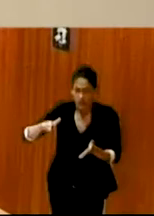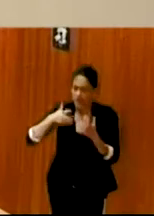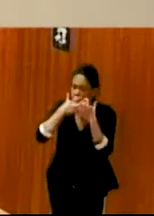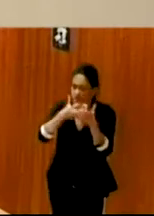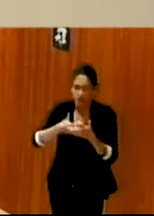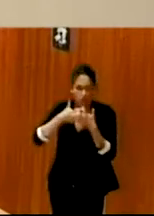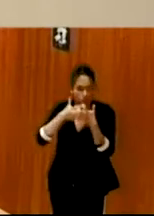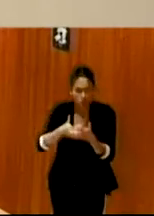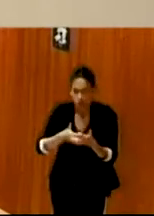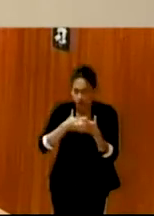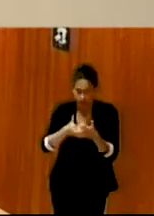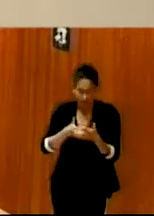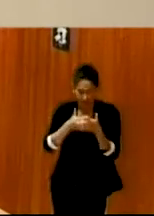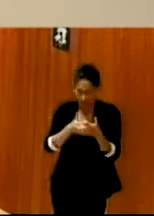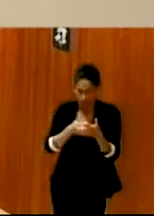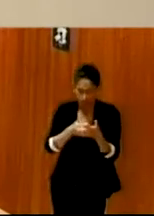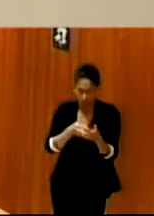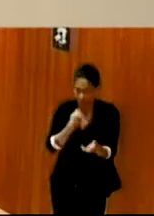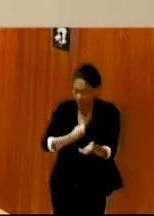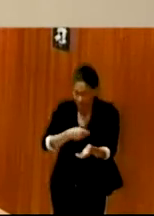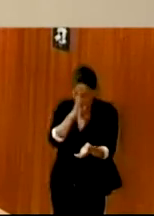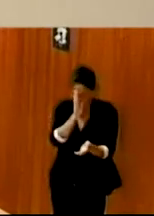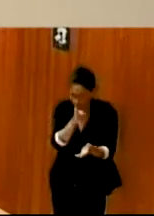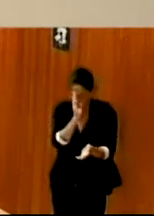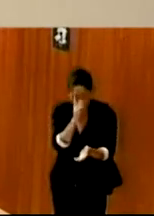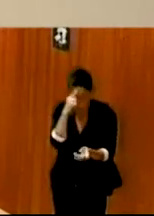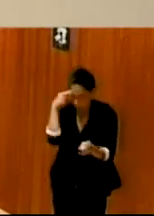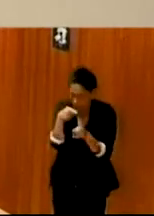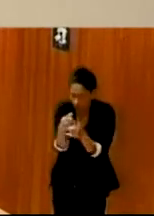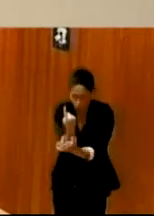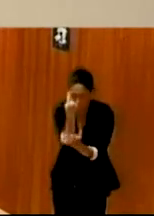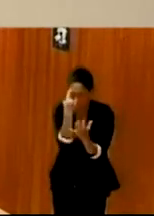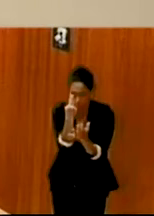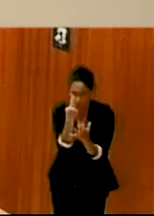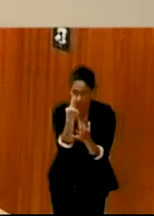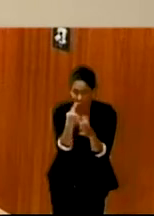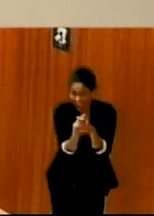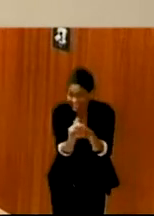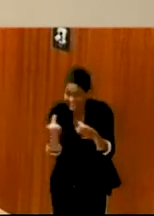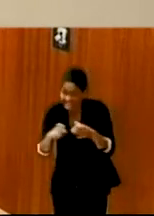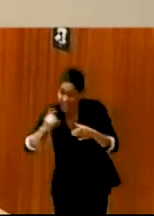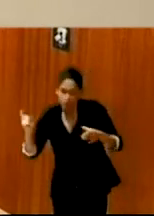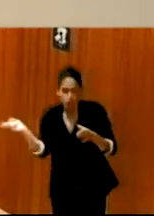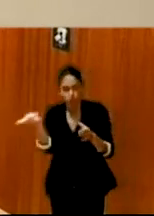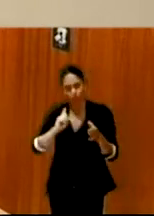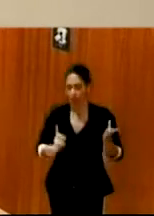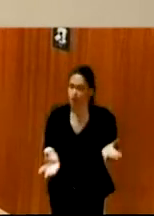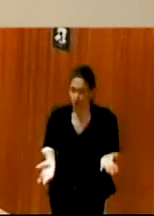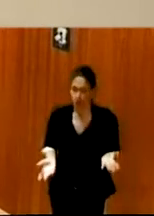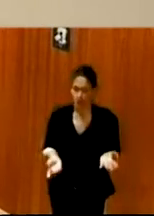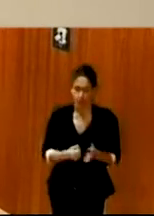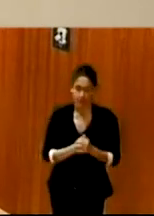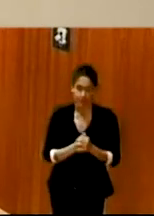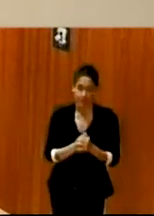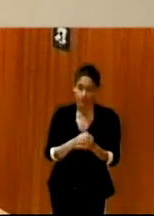y remando en la misma dirección. Y no dejamos a nadie fuera. Lo contrario de incluir es excluir. O estamos